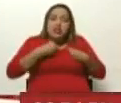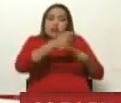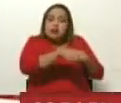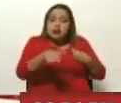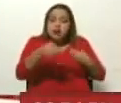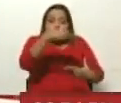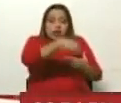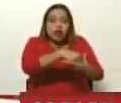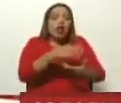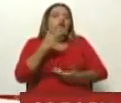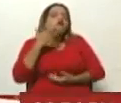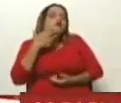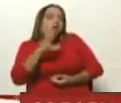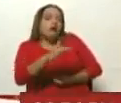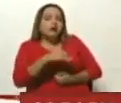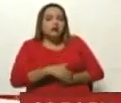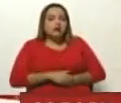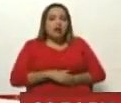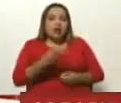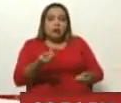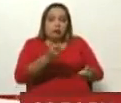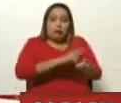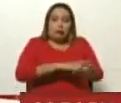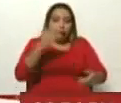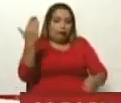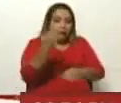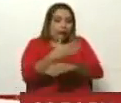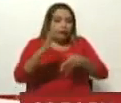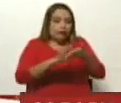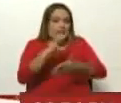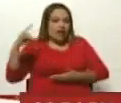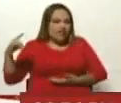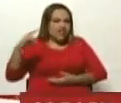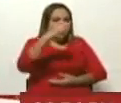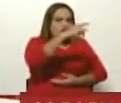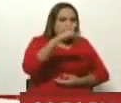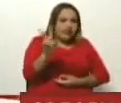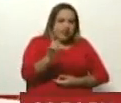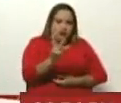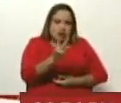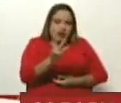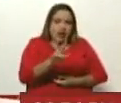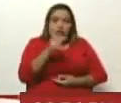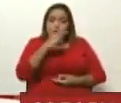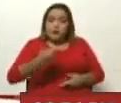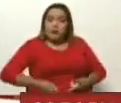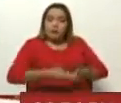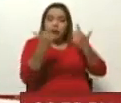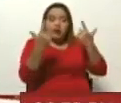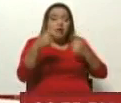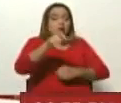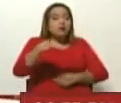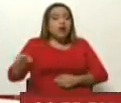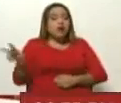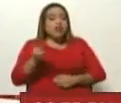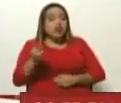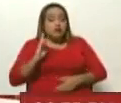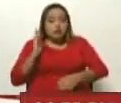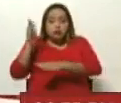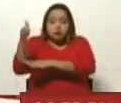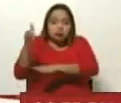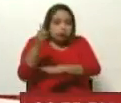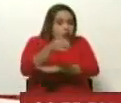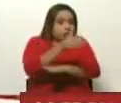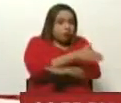Veamos, por ejemplo, la gravedad de las medidas sobre la aviación civil venezolana que impiden simplemente que los venezolanos accedan